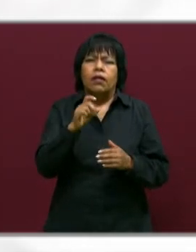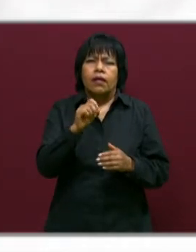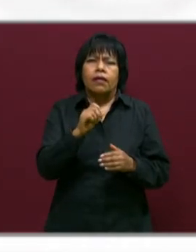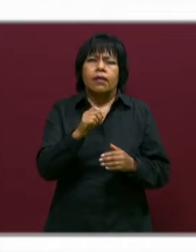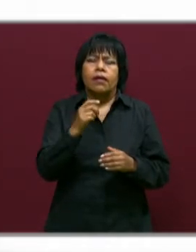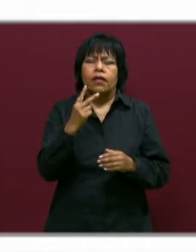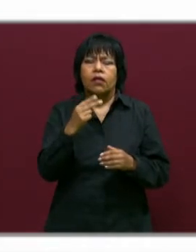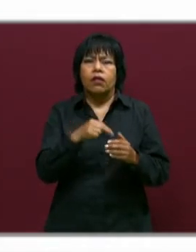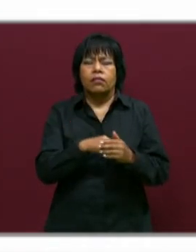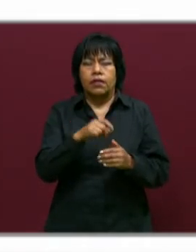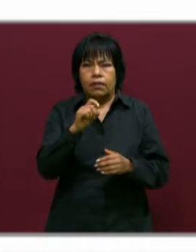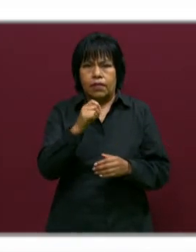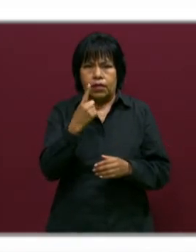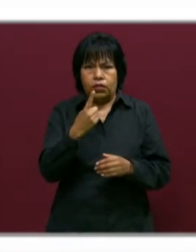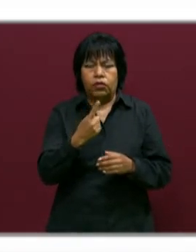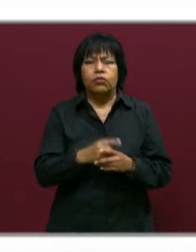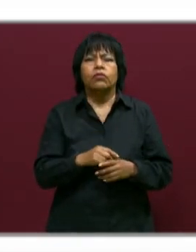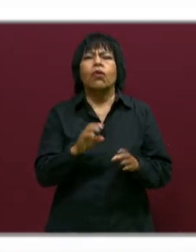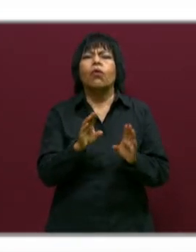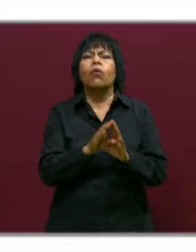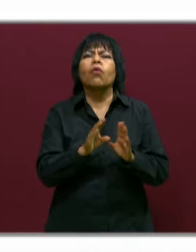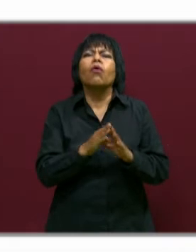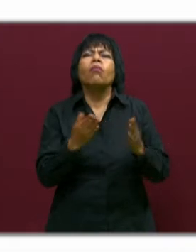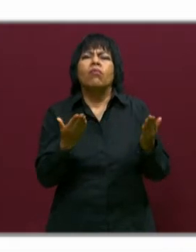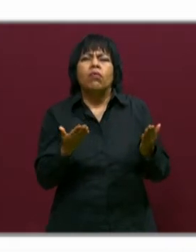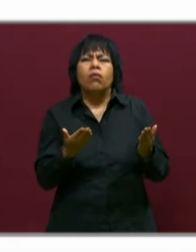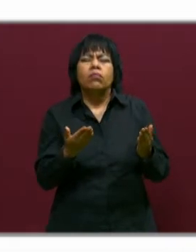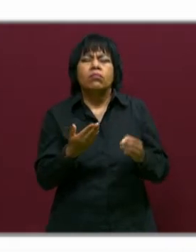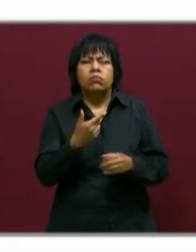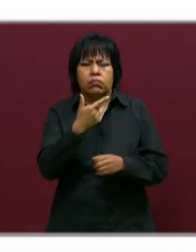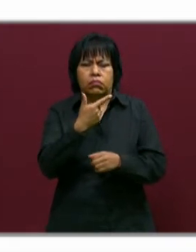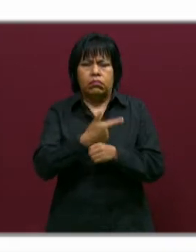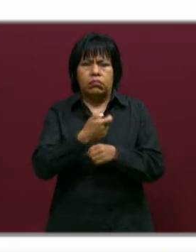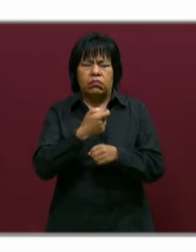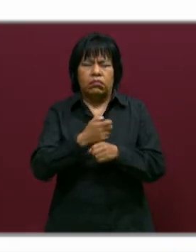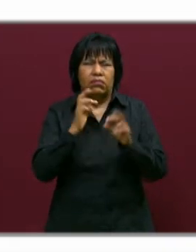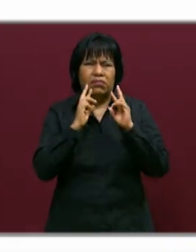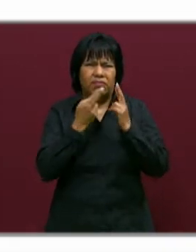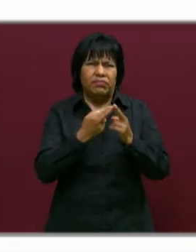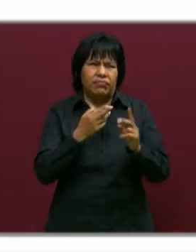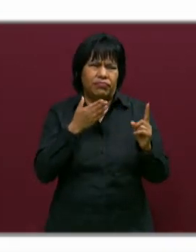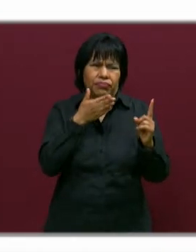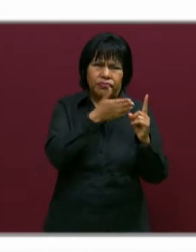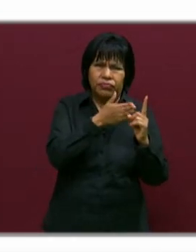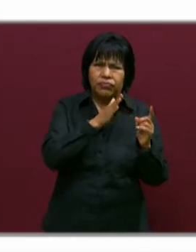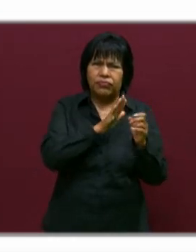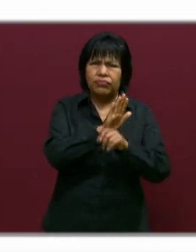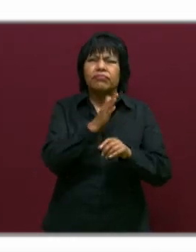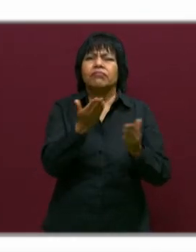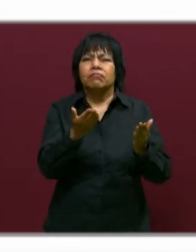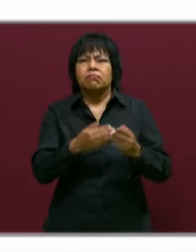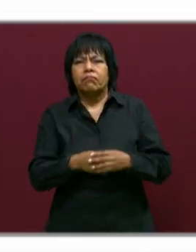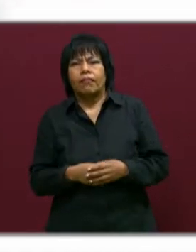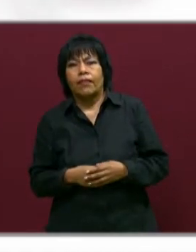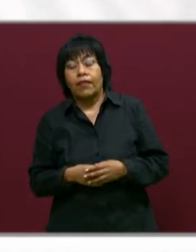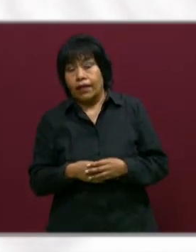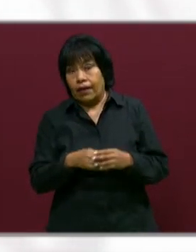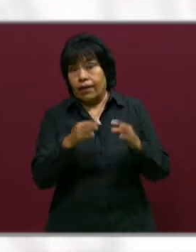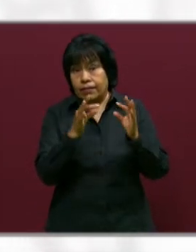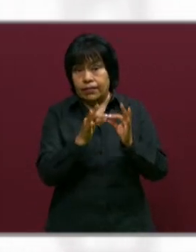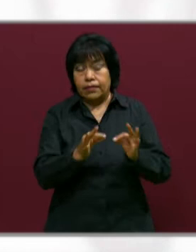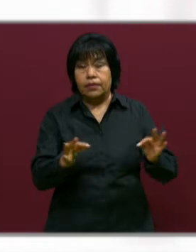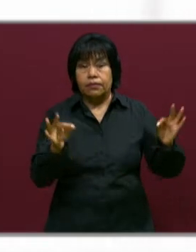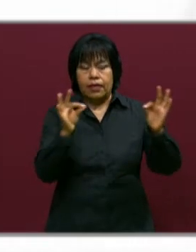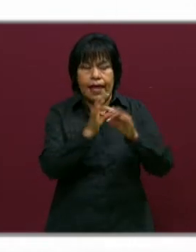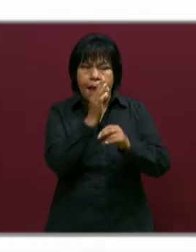cual, ¿cómo se perfila la séptima sesión de Consejo Técnico Escolar al cierre de este ciclo escolar? Bueno, se